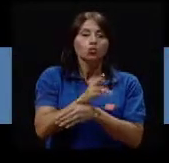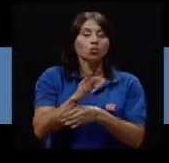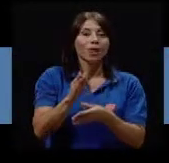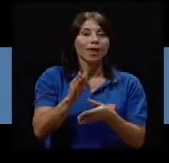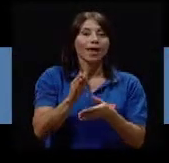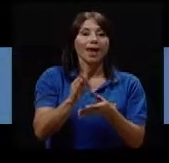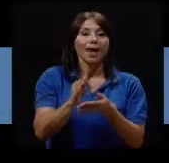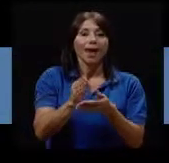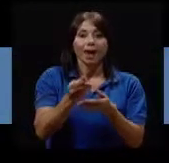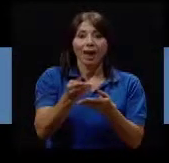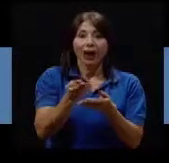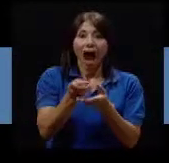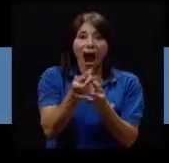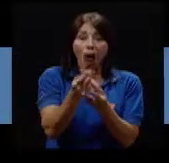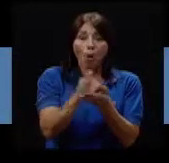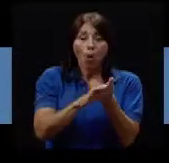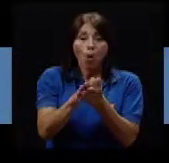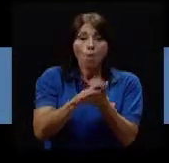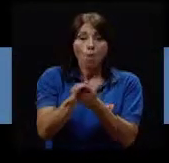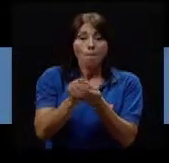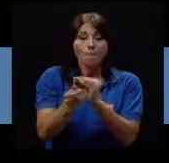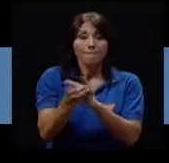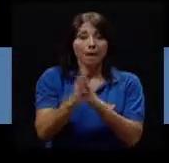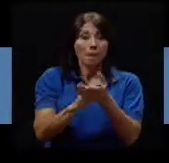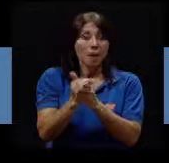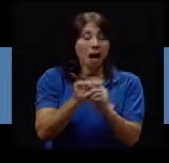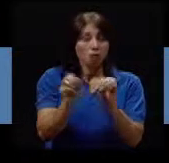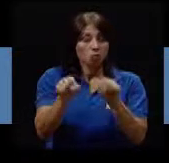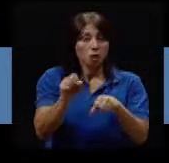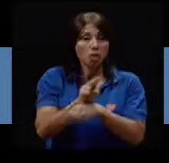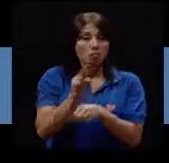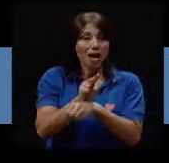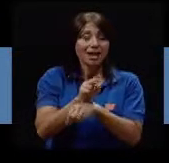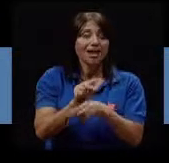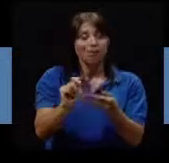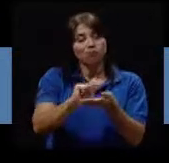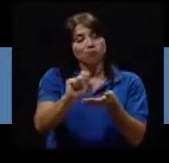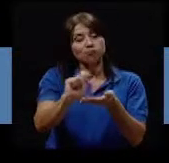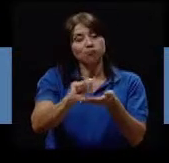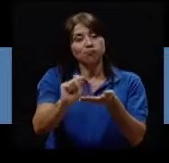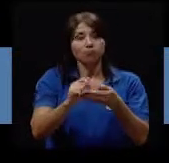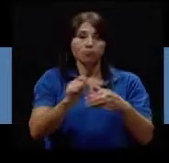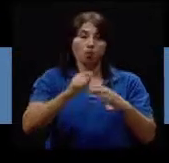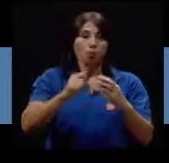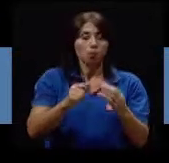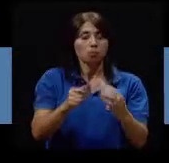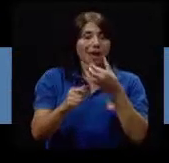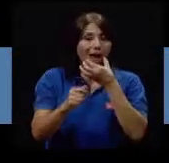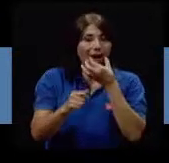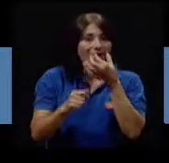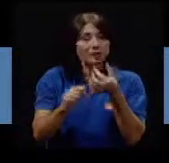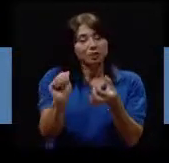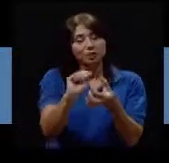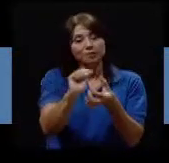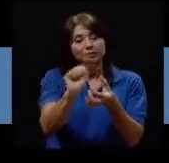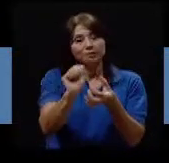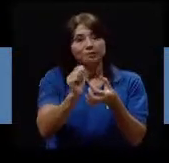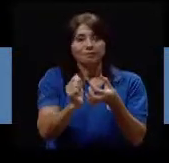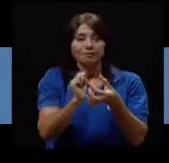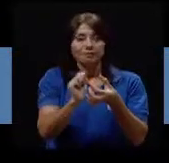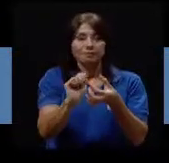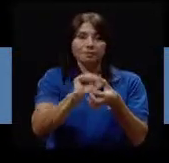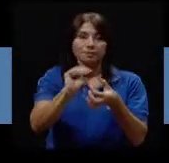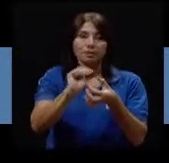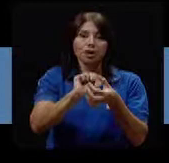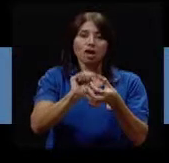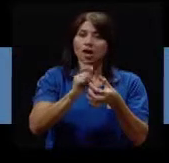uso De jabón Para mano El convencional Que tenemos todos En la casa Y limpiarlo Con un cepillo Para este caso Que podría ser